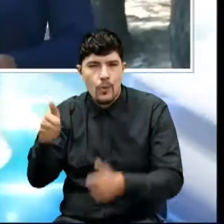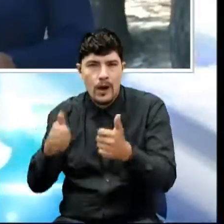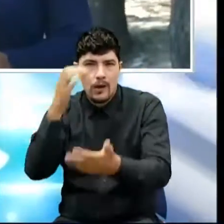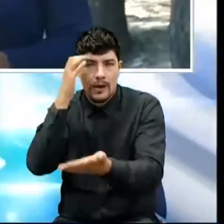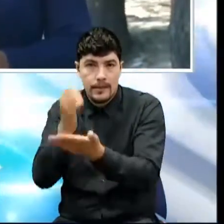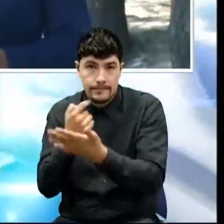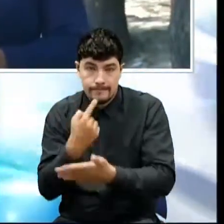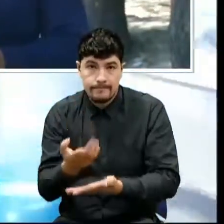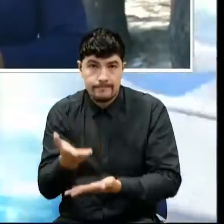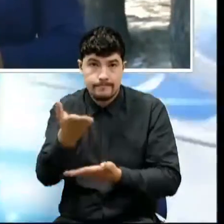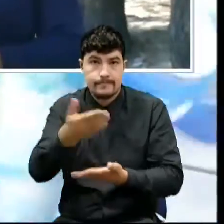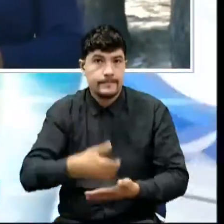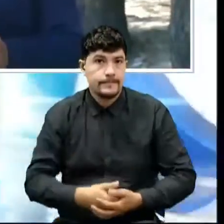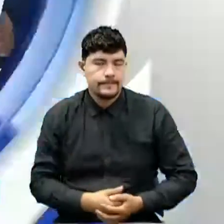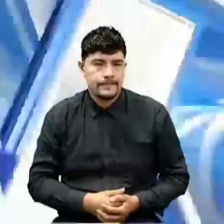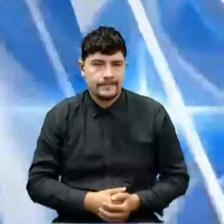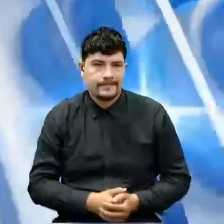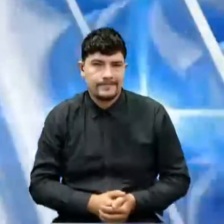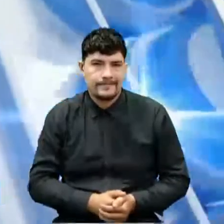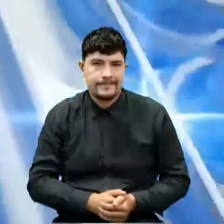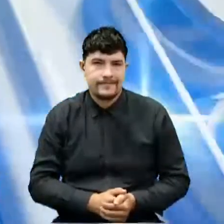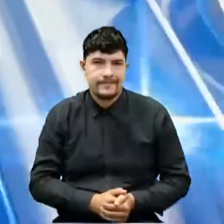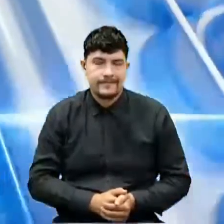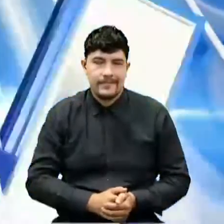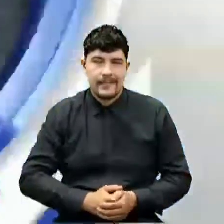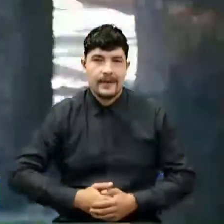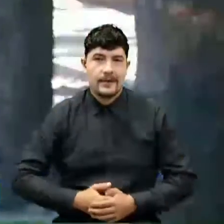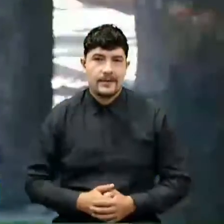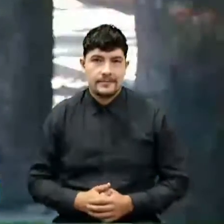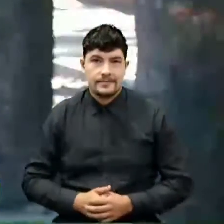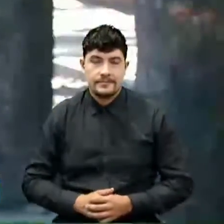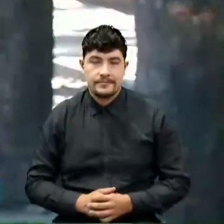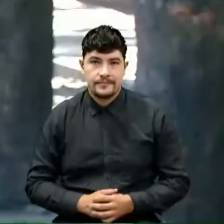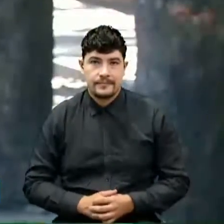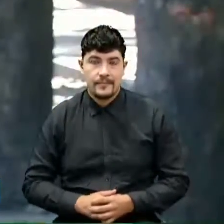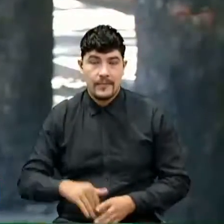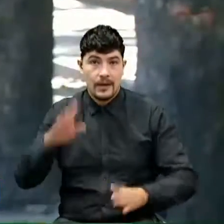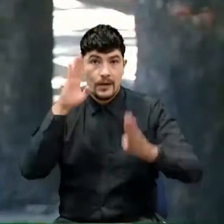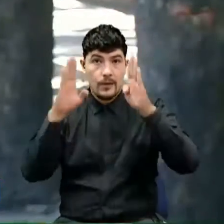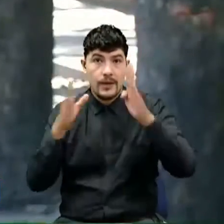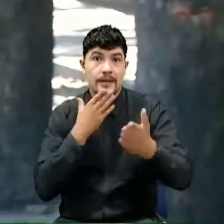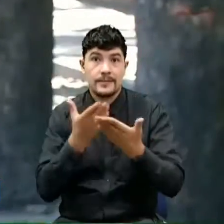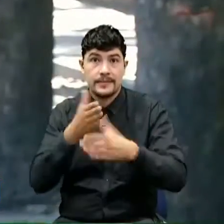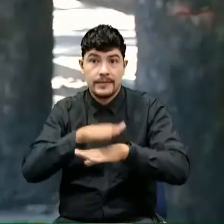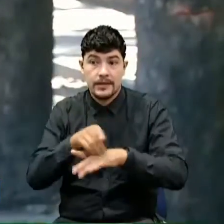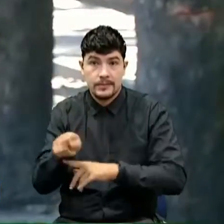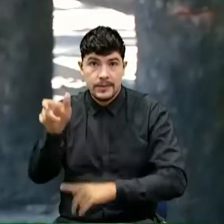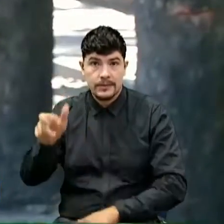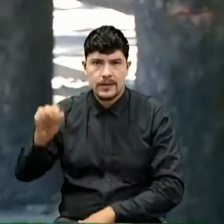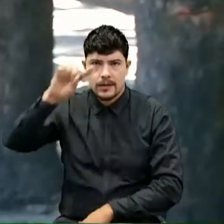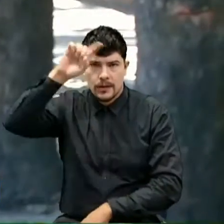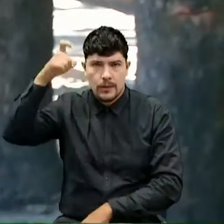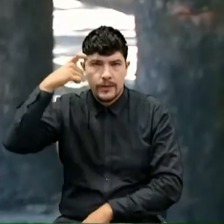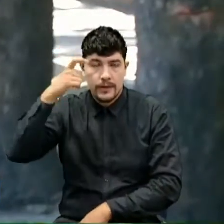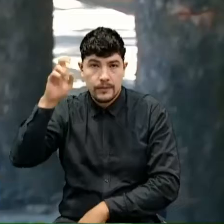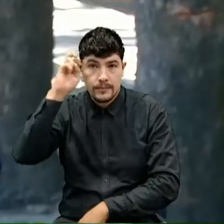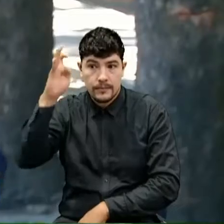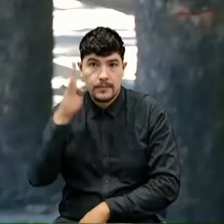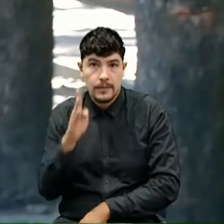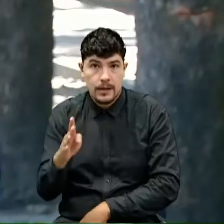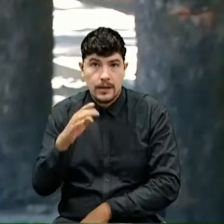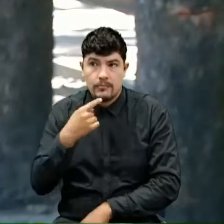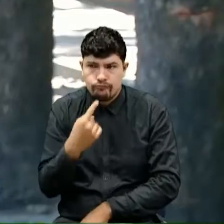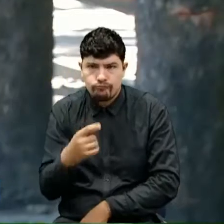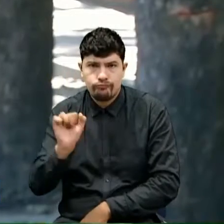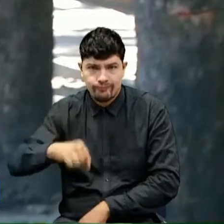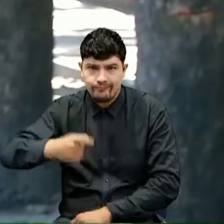Eliana y televidentes, muy buenas tardes. Lo que ha dicho el gobernador Silvano Serrano Guerrero es que al departamento norte de Santander si llegará la